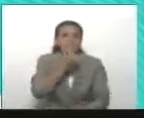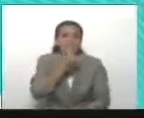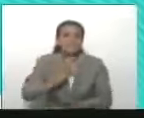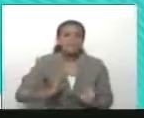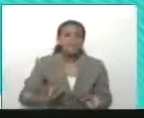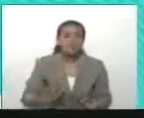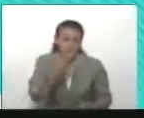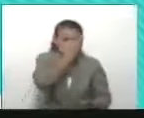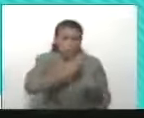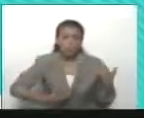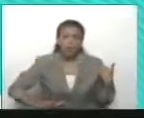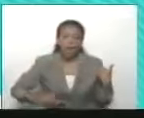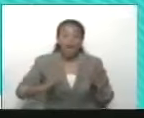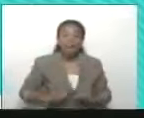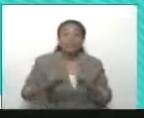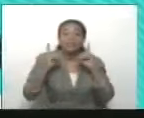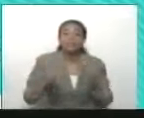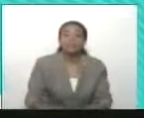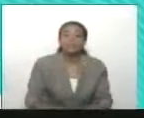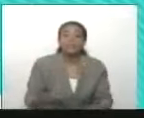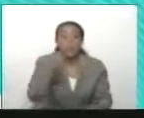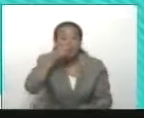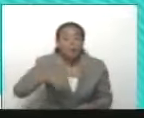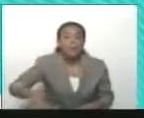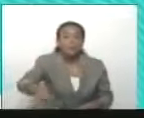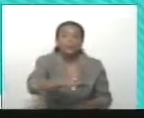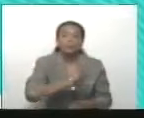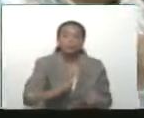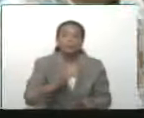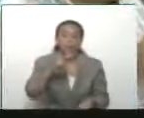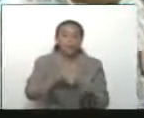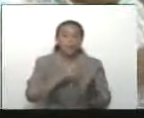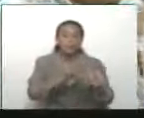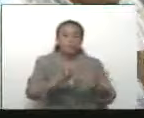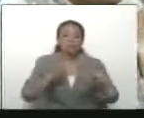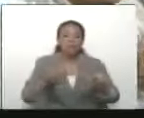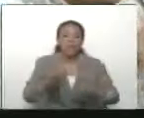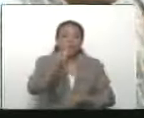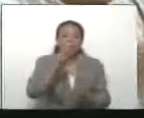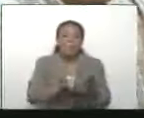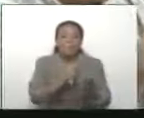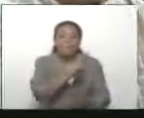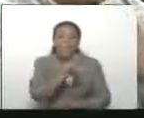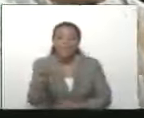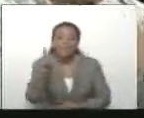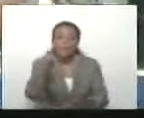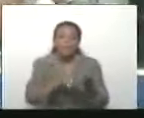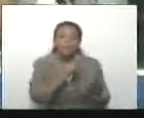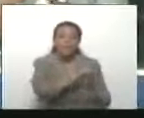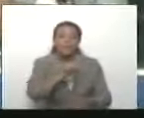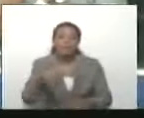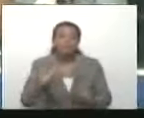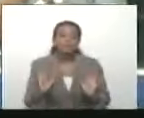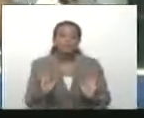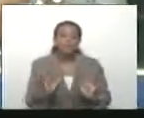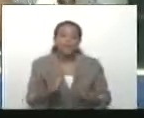victorioso, por el poder de un pueblo. 2019, 2020, trataron de invadir Venezuela.